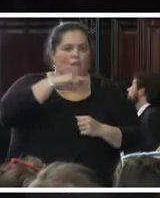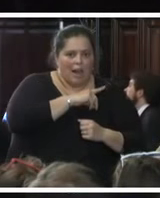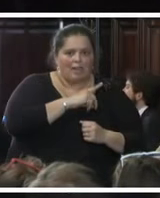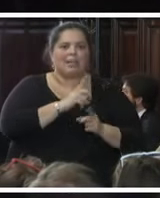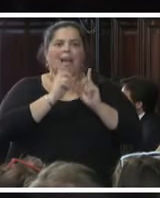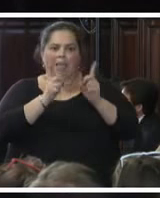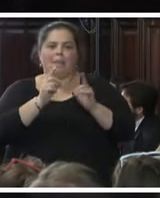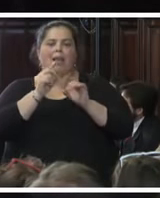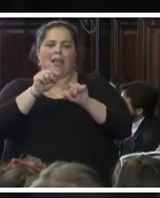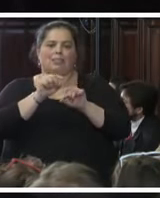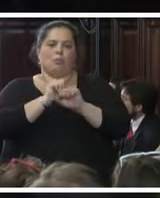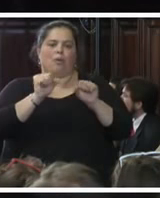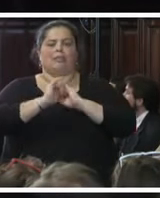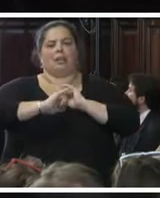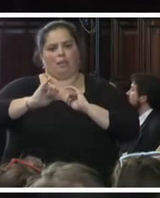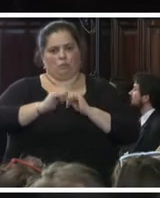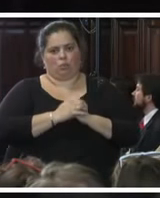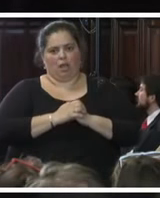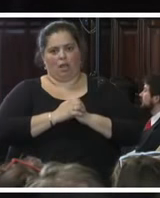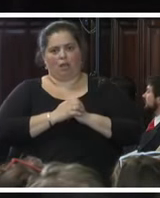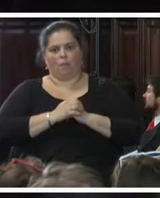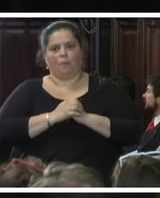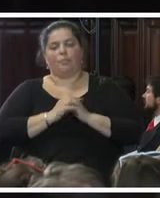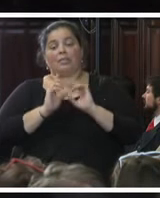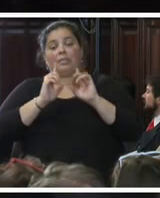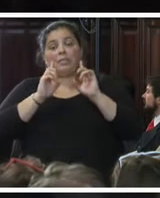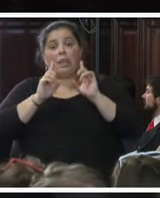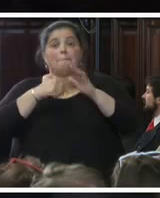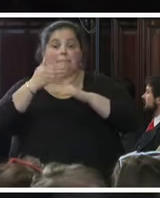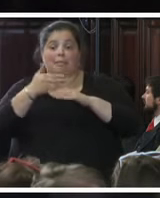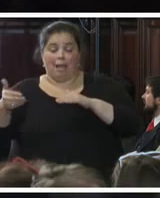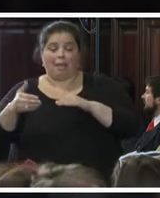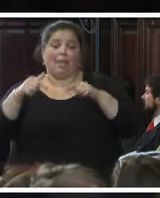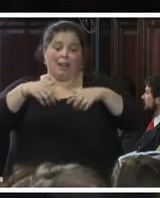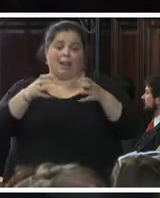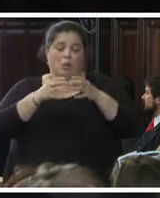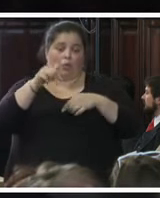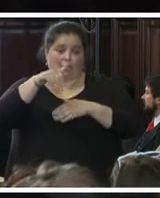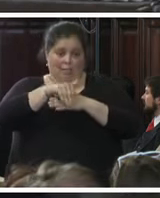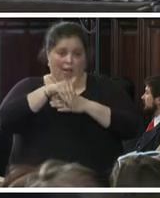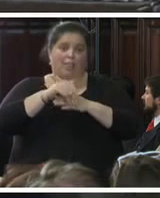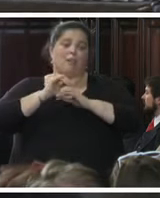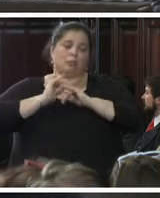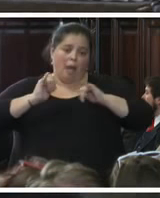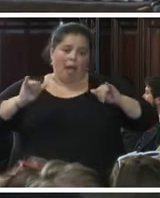hechos. Más detalles obviamente les daremos en la reunión de esta tarde. Gracias a todos.